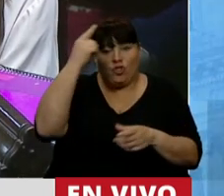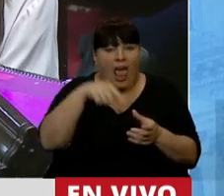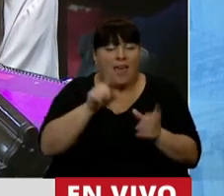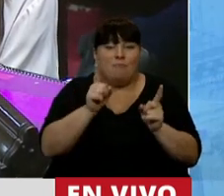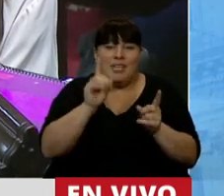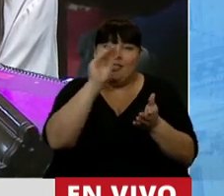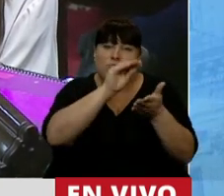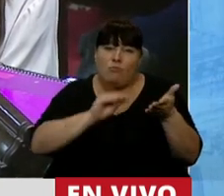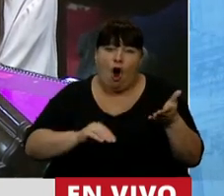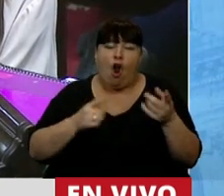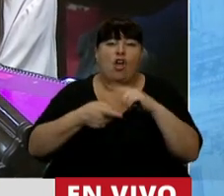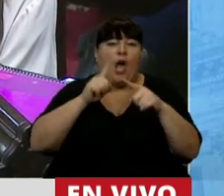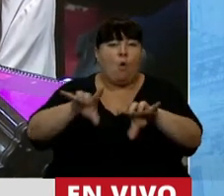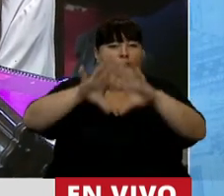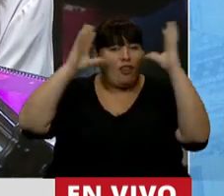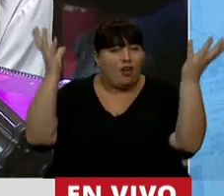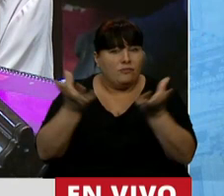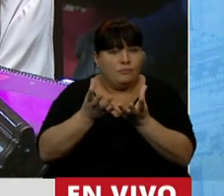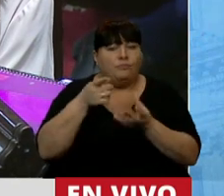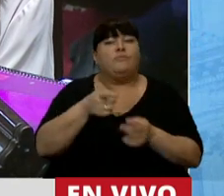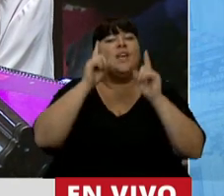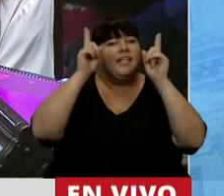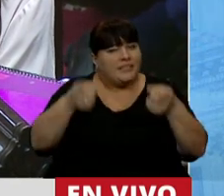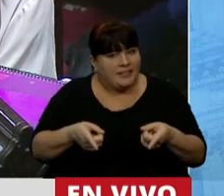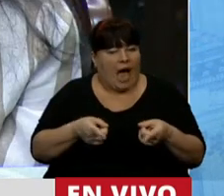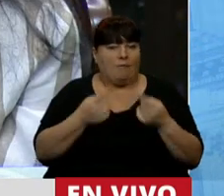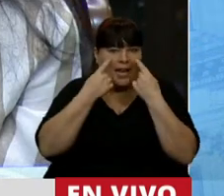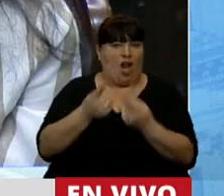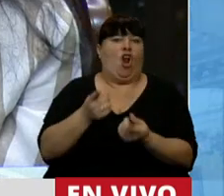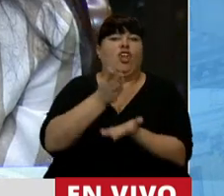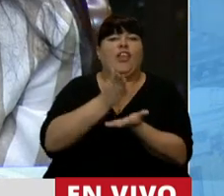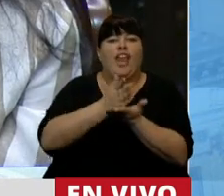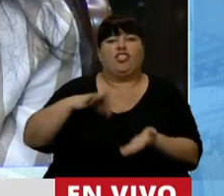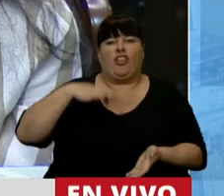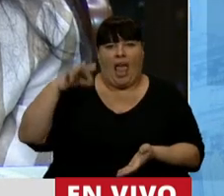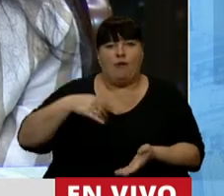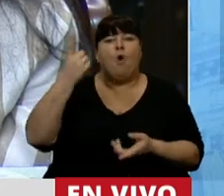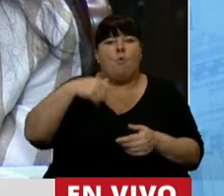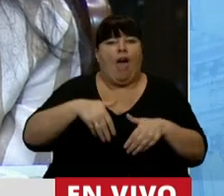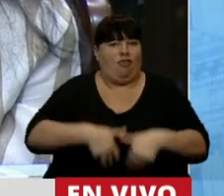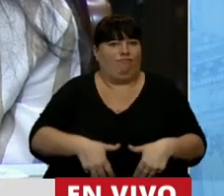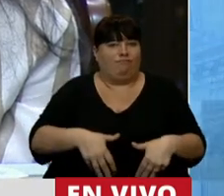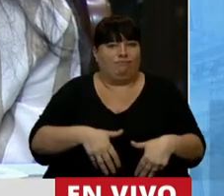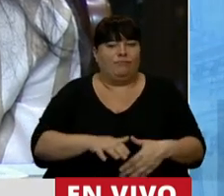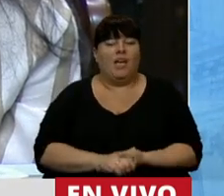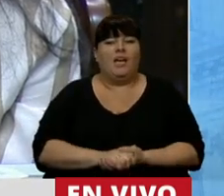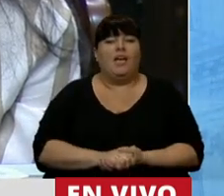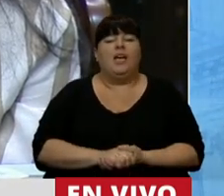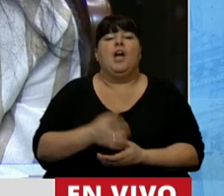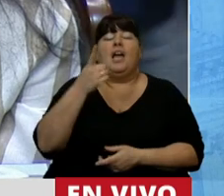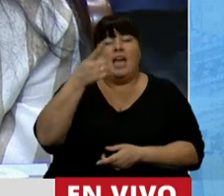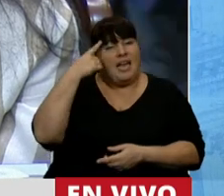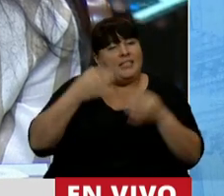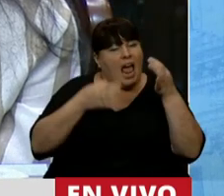en el que están incorporados los tratados internacionales, también reconocen el derecho de la vida desde la concepción. Según ese